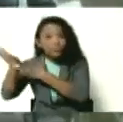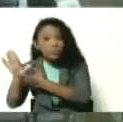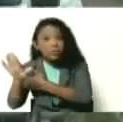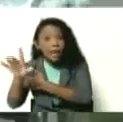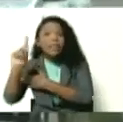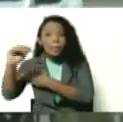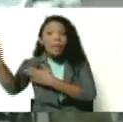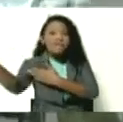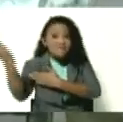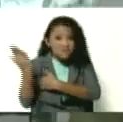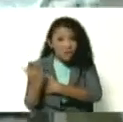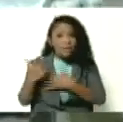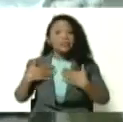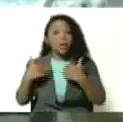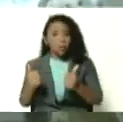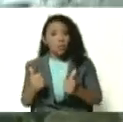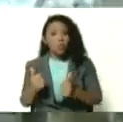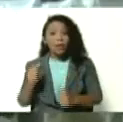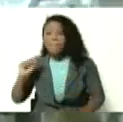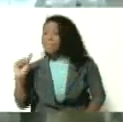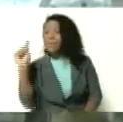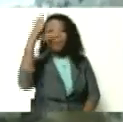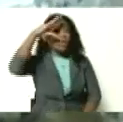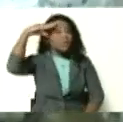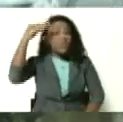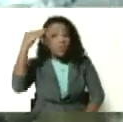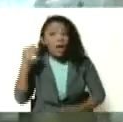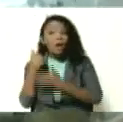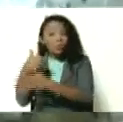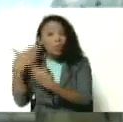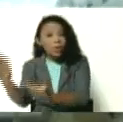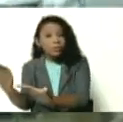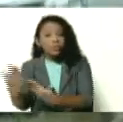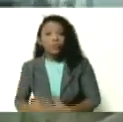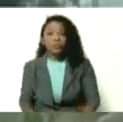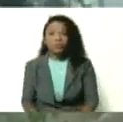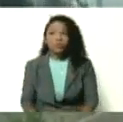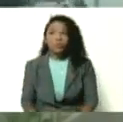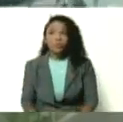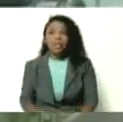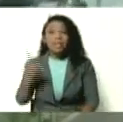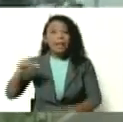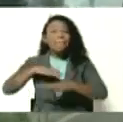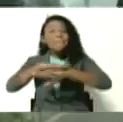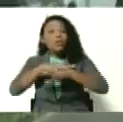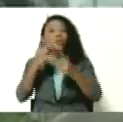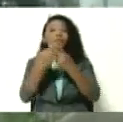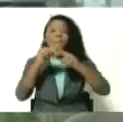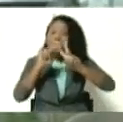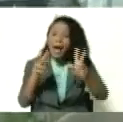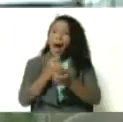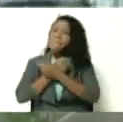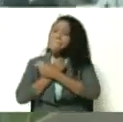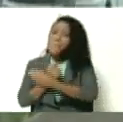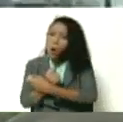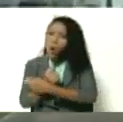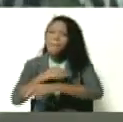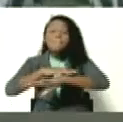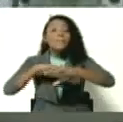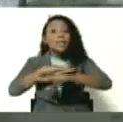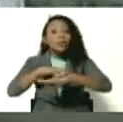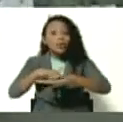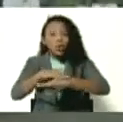si Dios quiere, primeramente Dios, y estamos, es una misión de paz, de amor, y una misión de